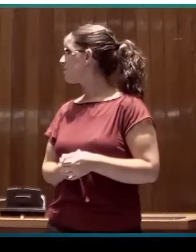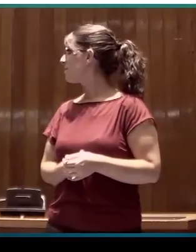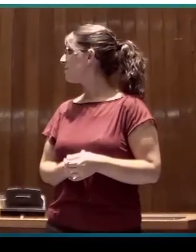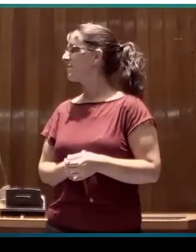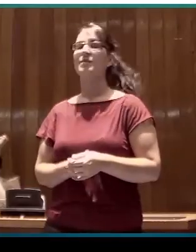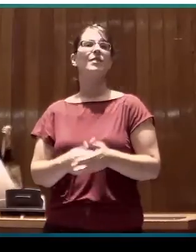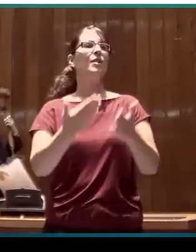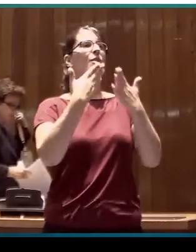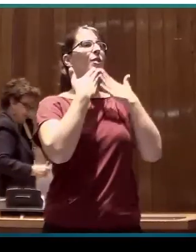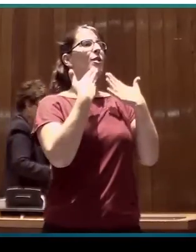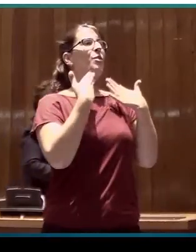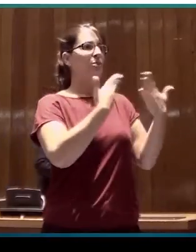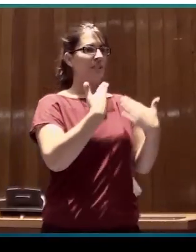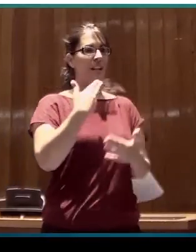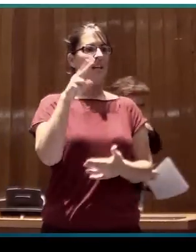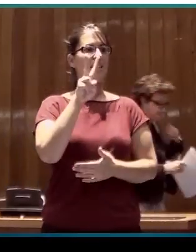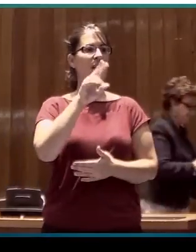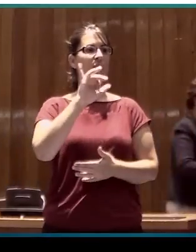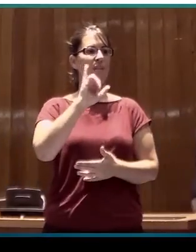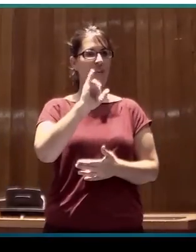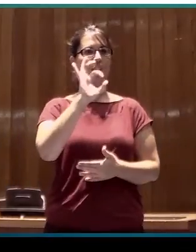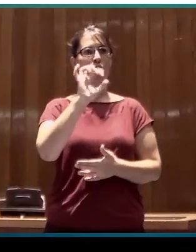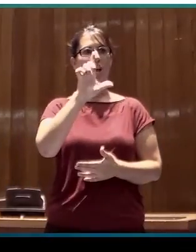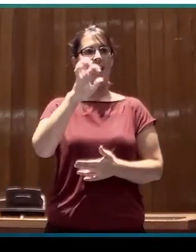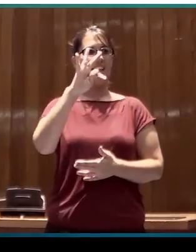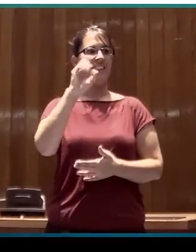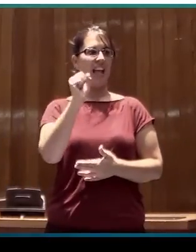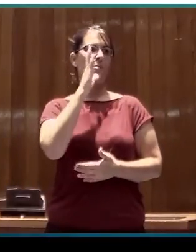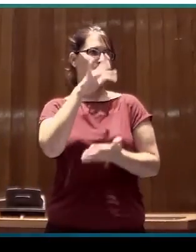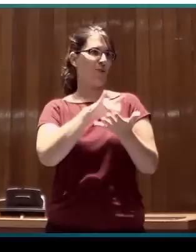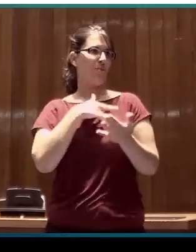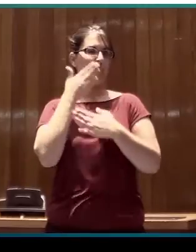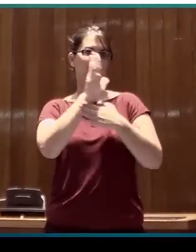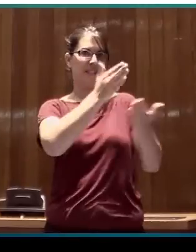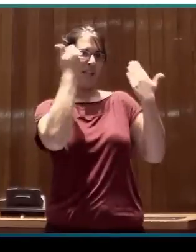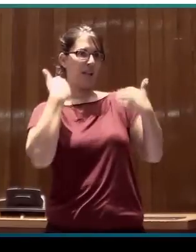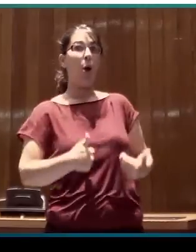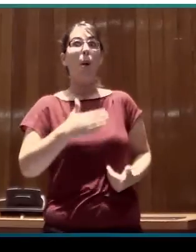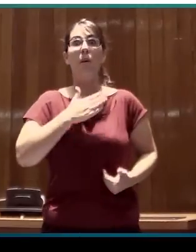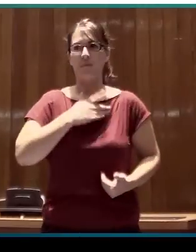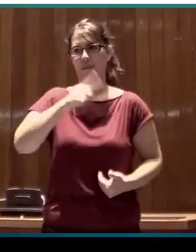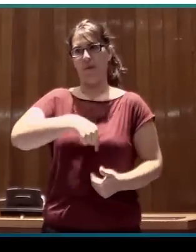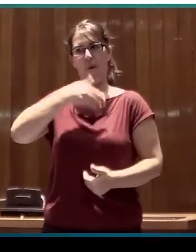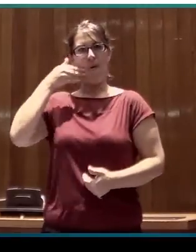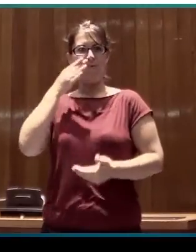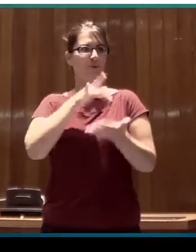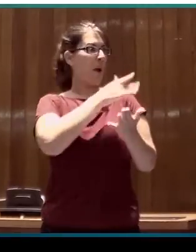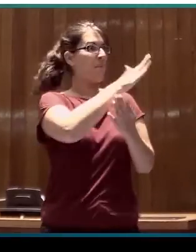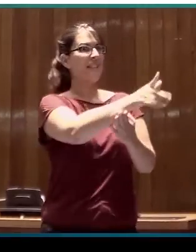Muchas gracias a ti, Violeta, por esta generosísima presentación y también es para mí un honor tenerte como presentadora.